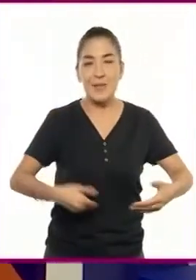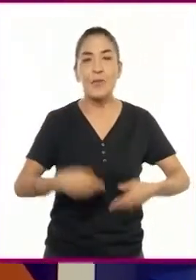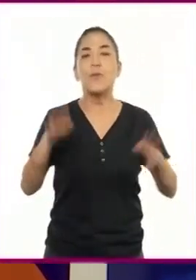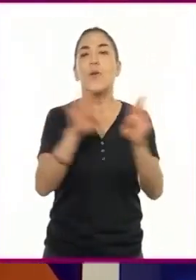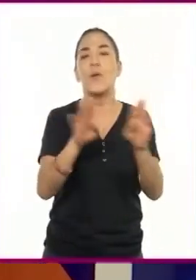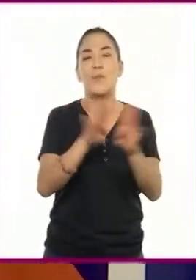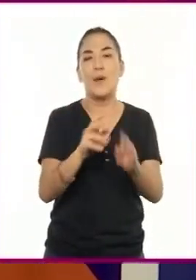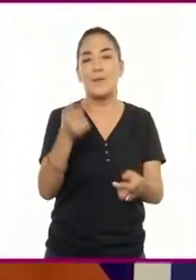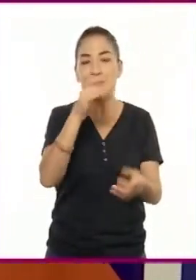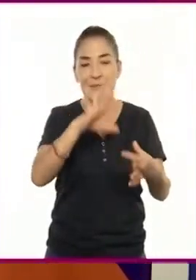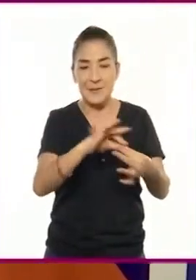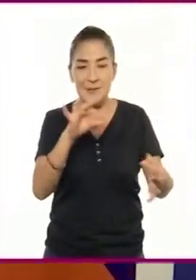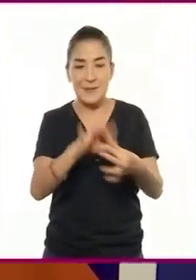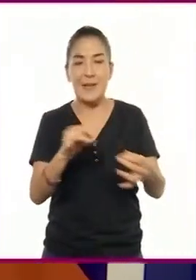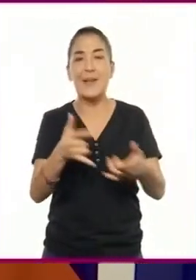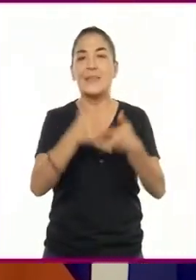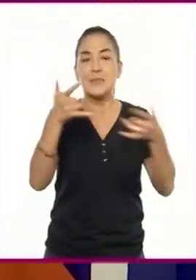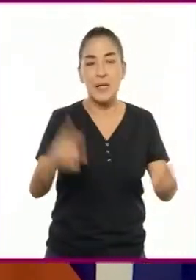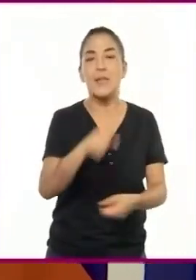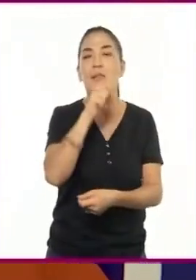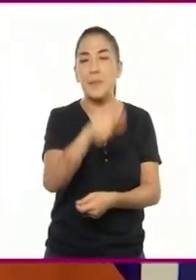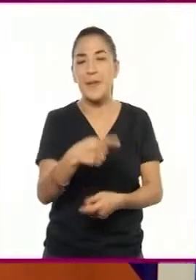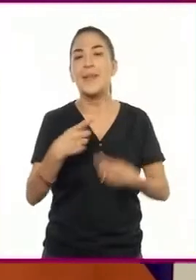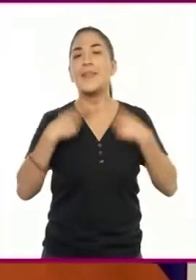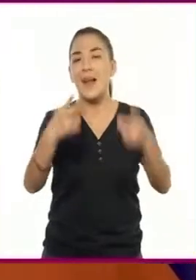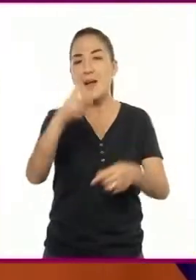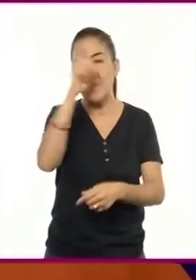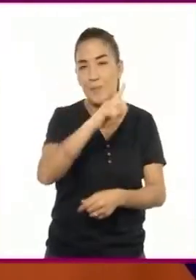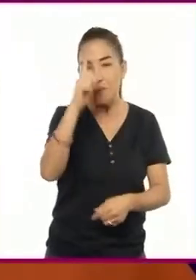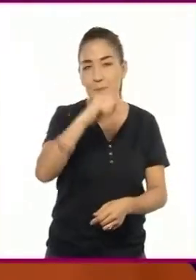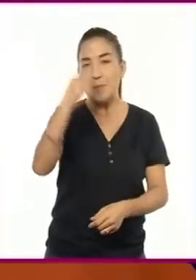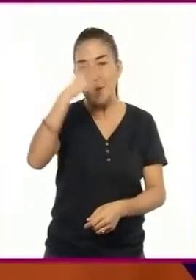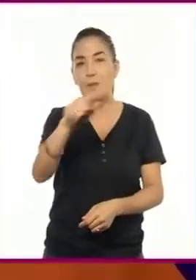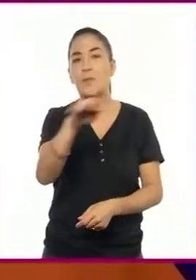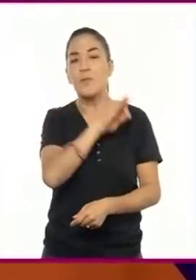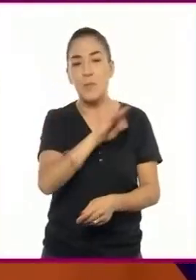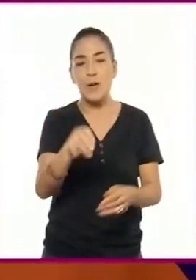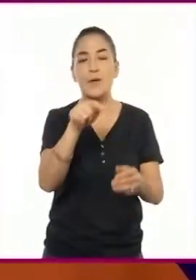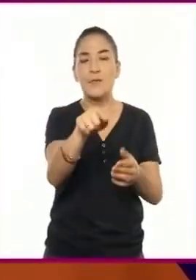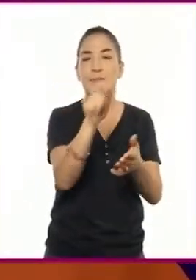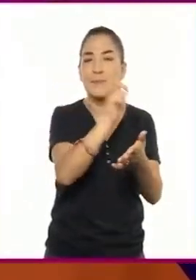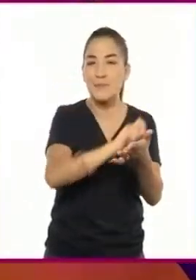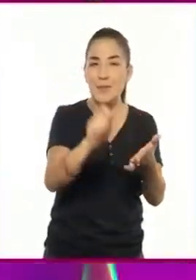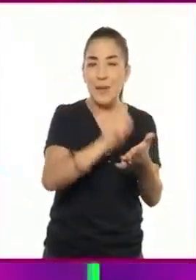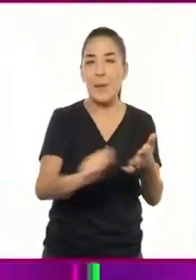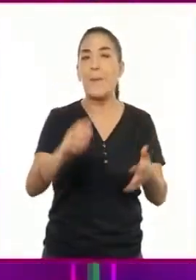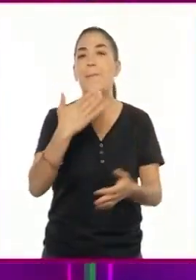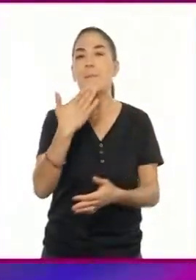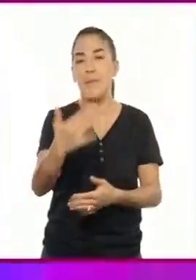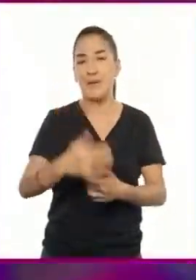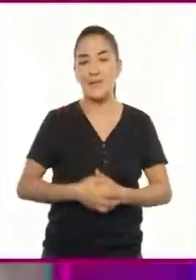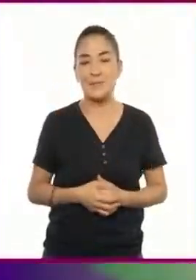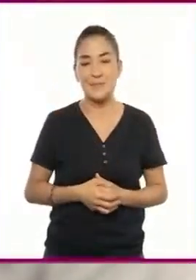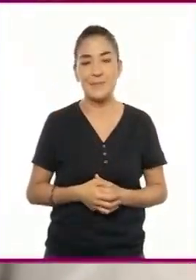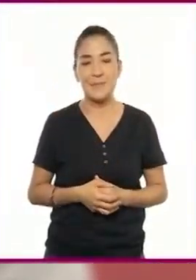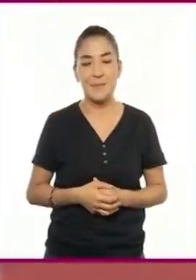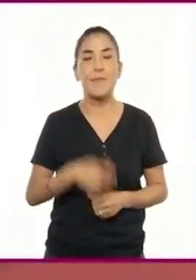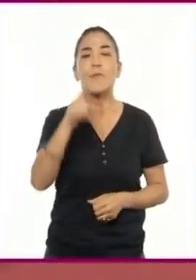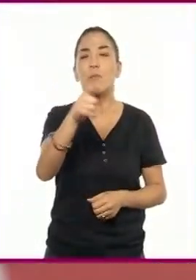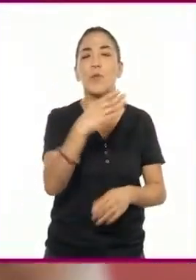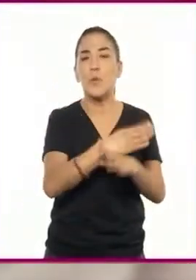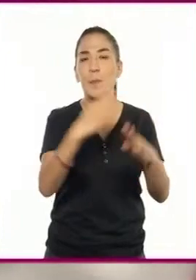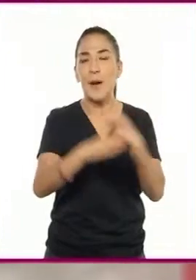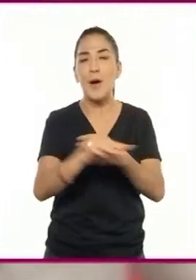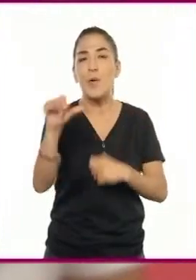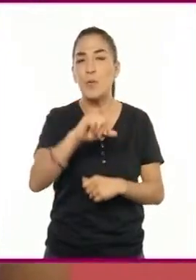narrativo. También les daremos algunos consejos para que puedan llevar su libreto al mejor puerto. Los materiales que van a utilizar